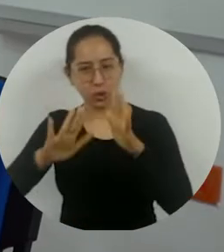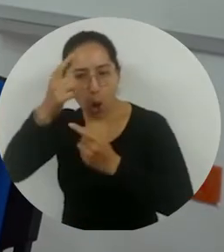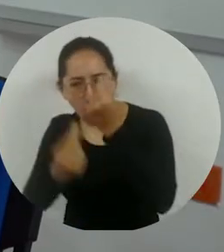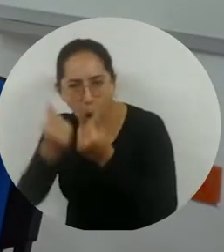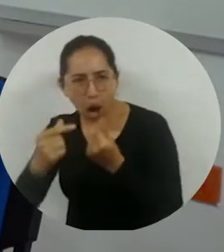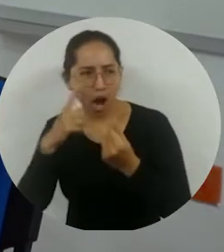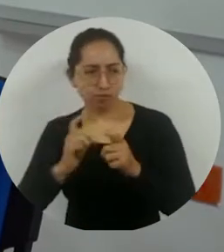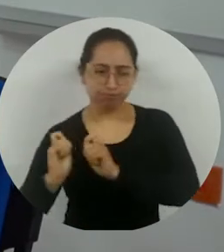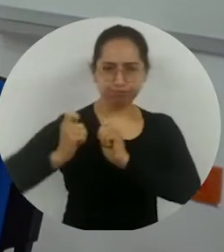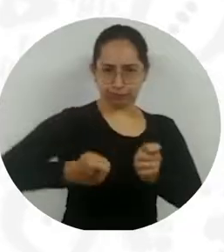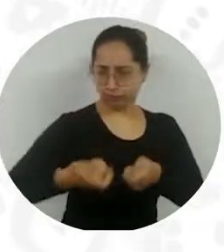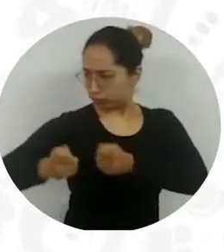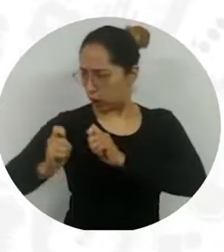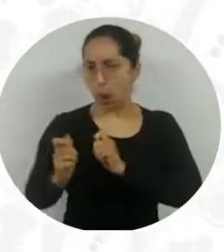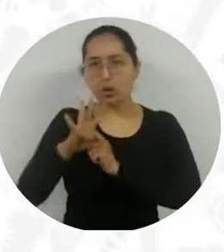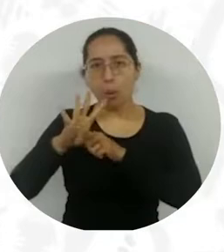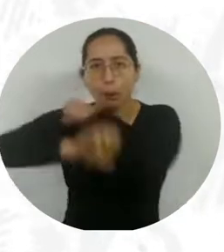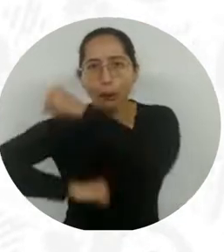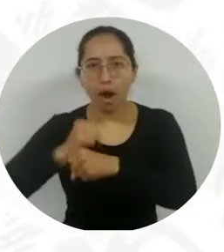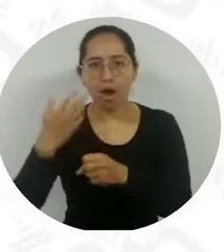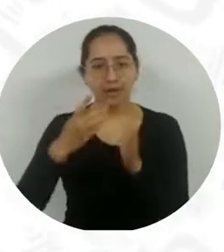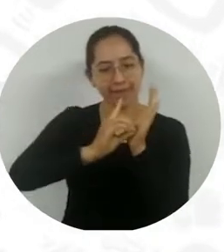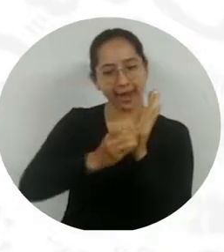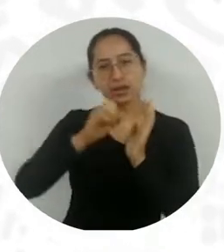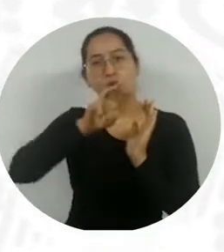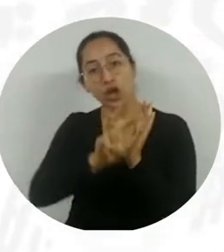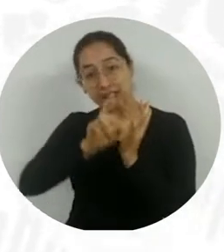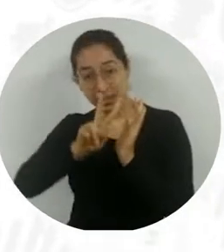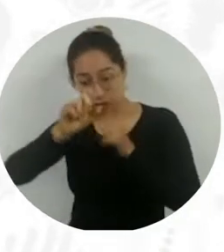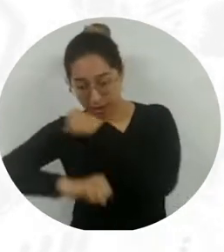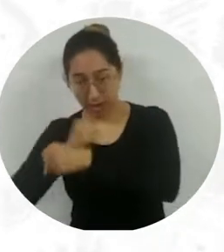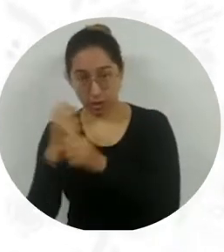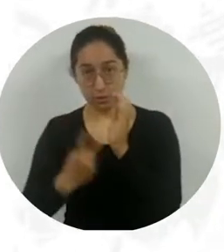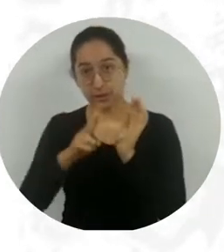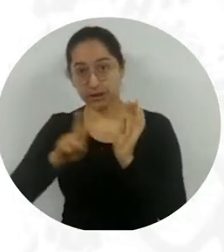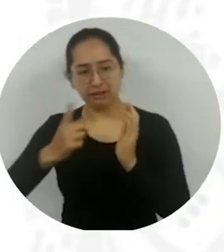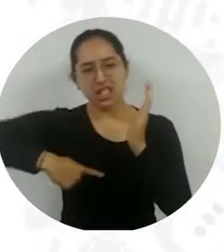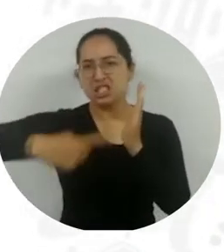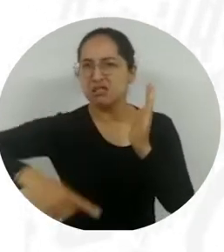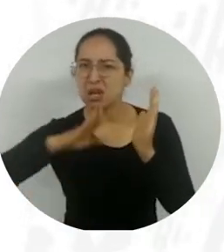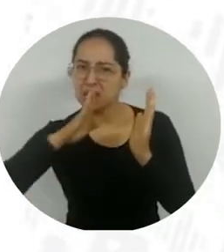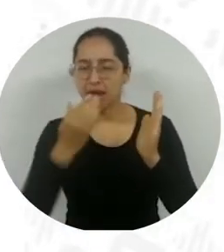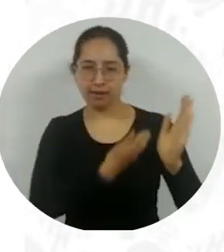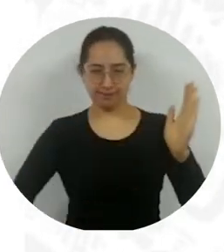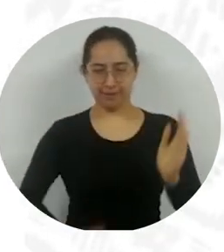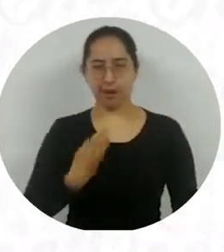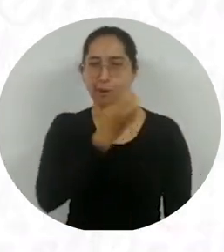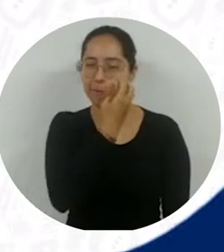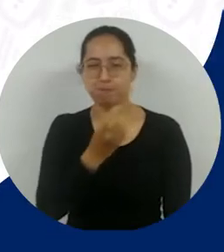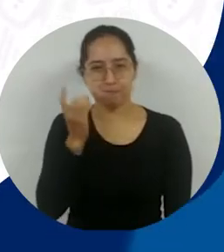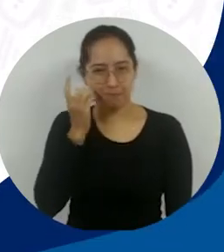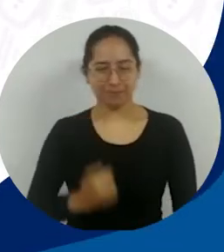nombramiento por cuatro años se dio mediante el Decreto 82 de 2022, firmado por el Presidente de la República, Iván Duque Márquez.